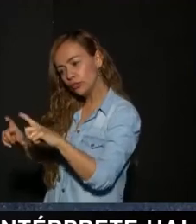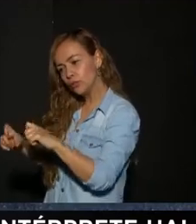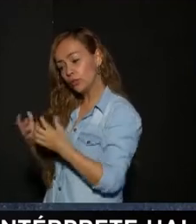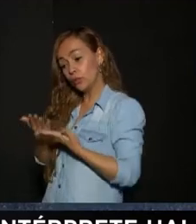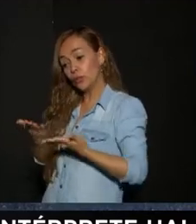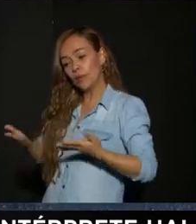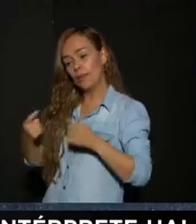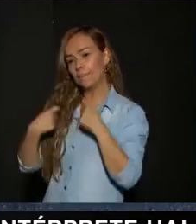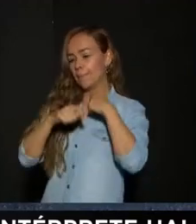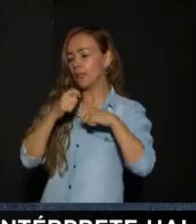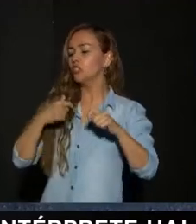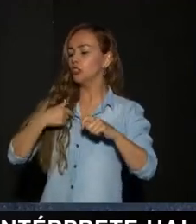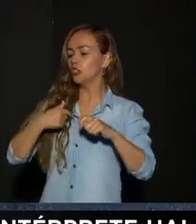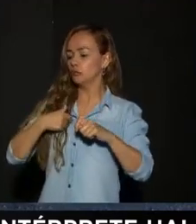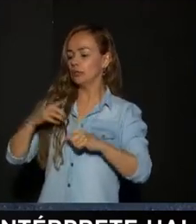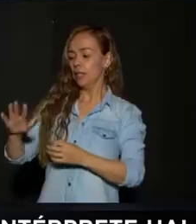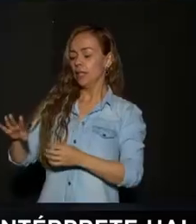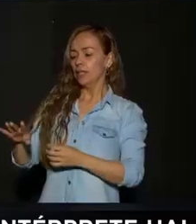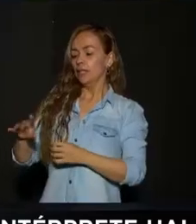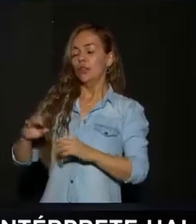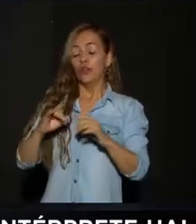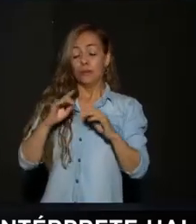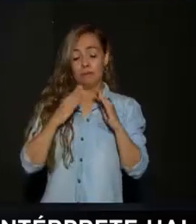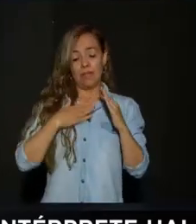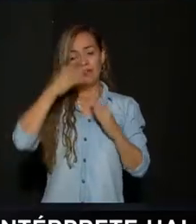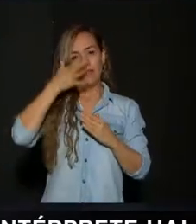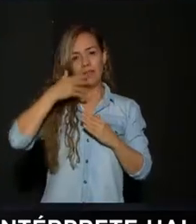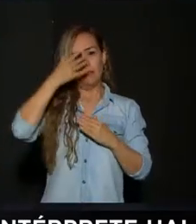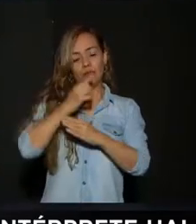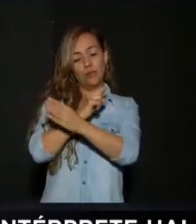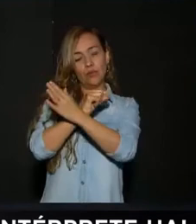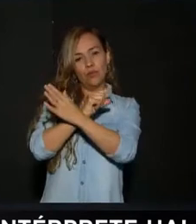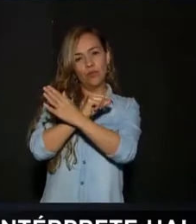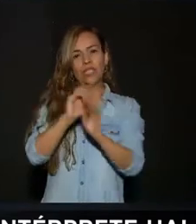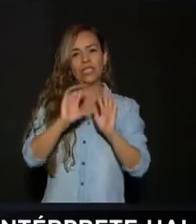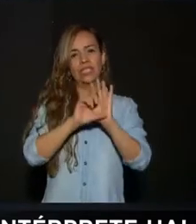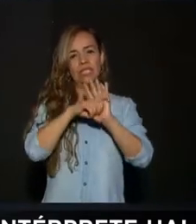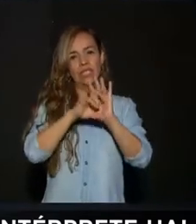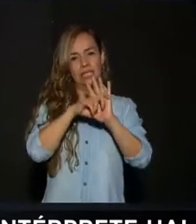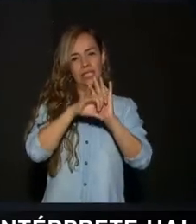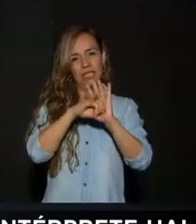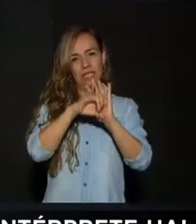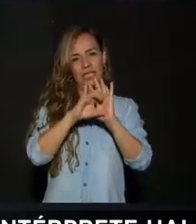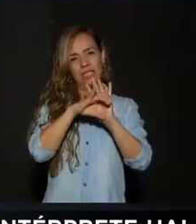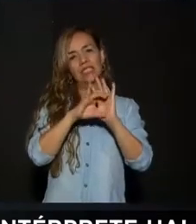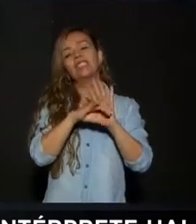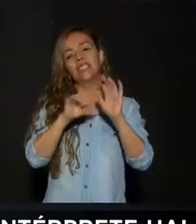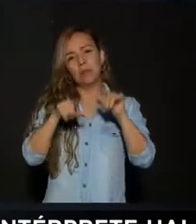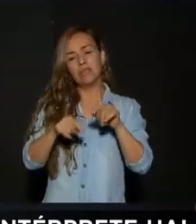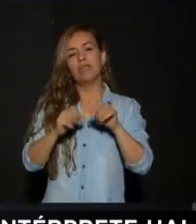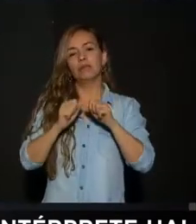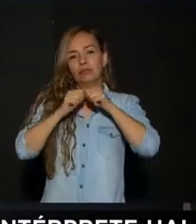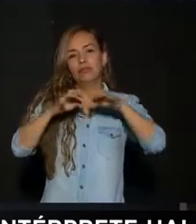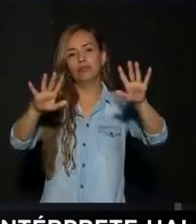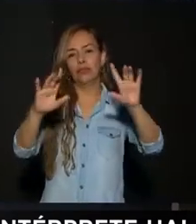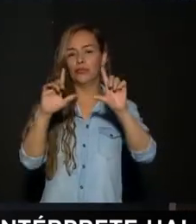está vendiendo Y lo puedo publicar En mis redes sociales En especial En Twitter e Instagram Que son como las que más Se mueven en esa área Por